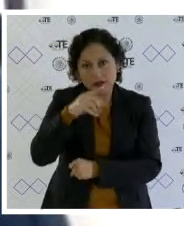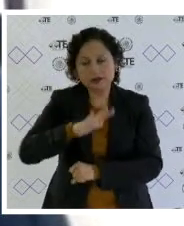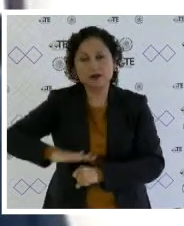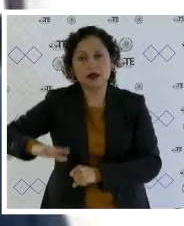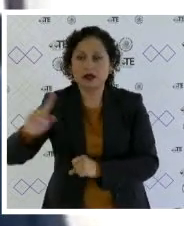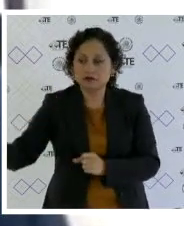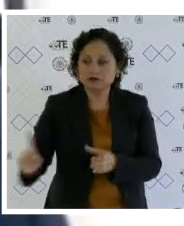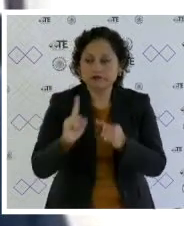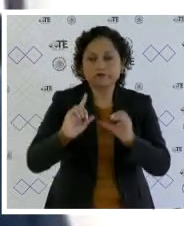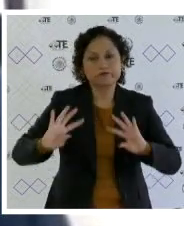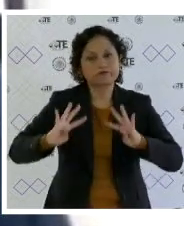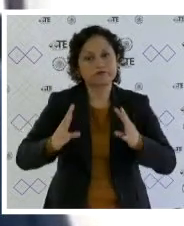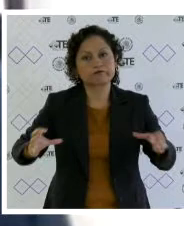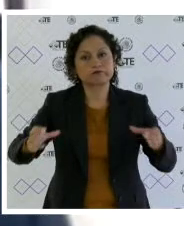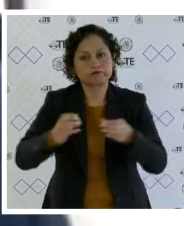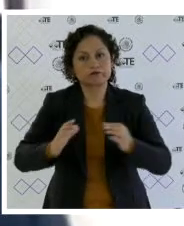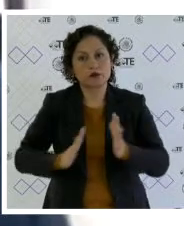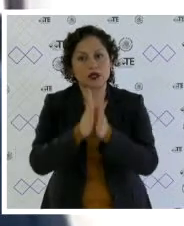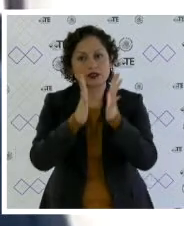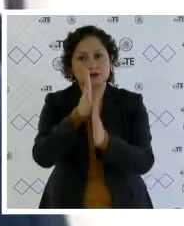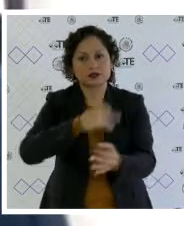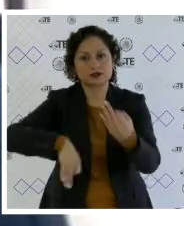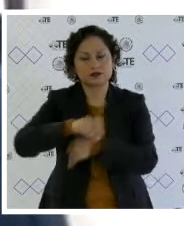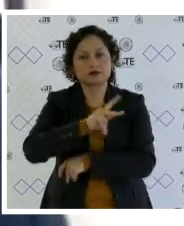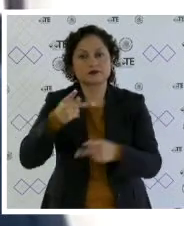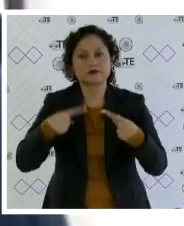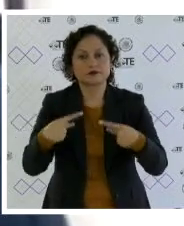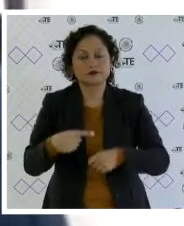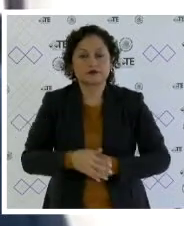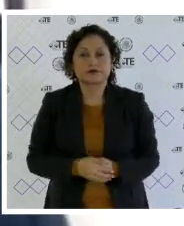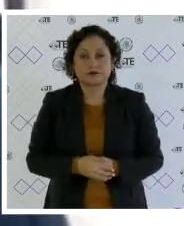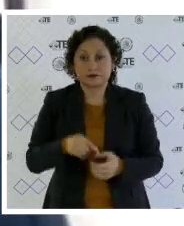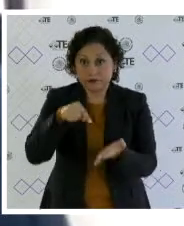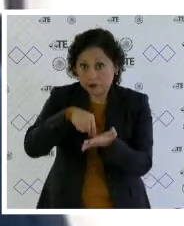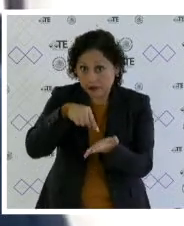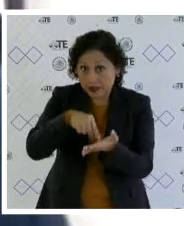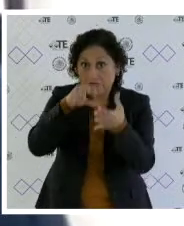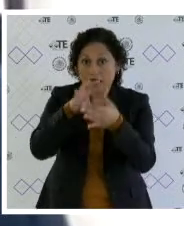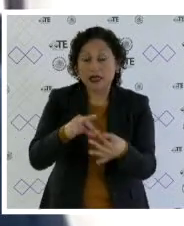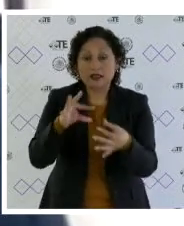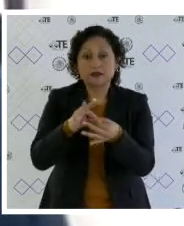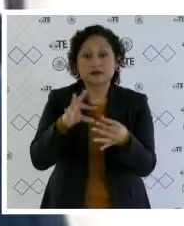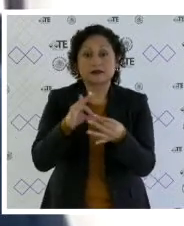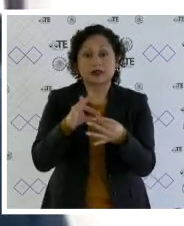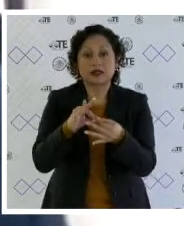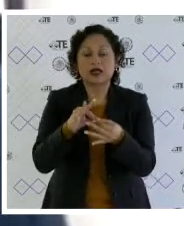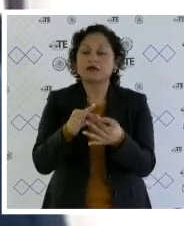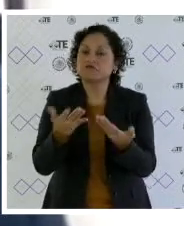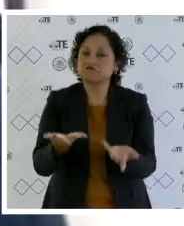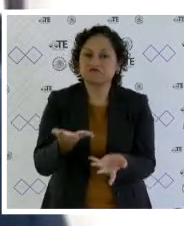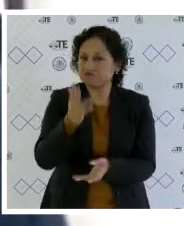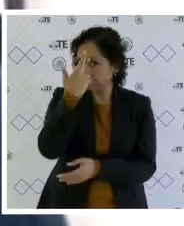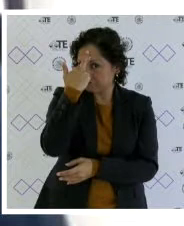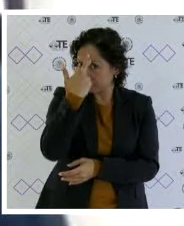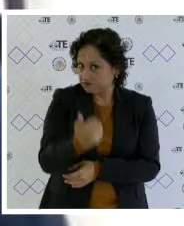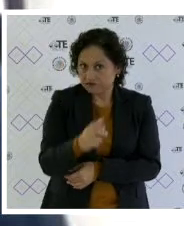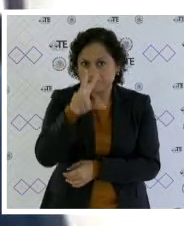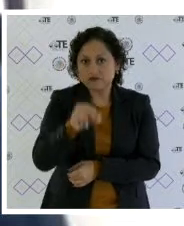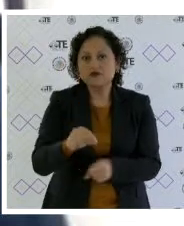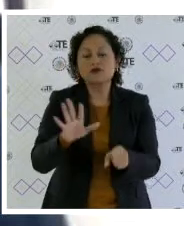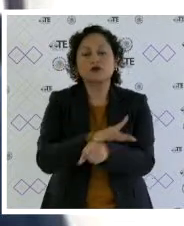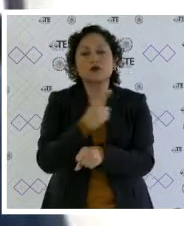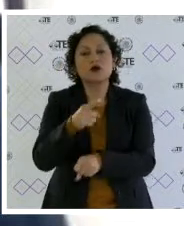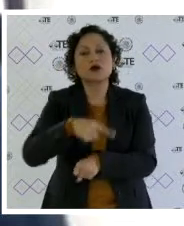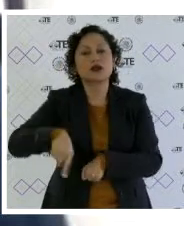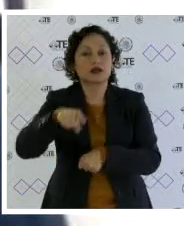participación ciudadana. En el proyecto se propone tener como infundado el motivo de disenso en